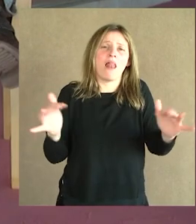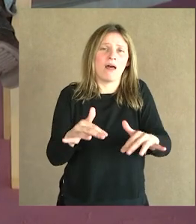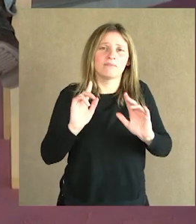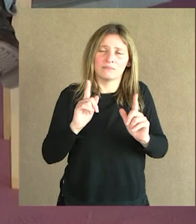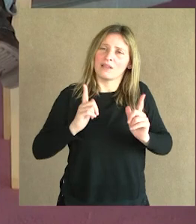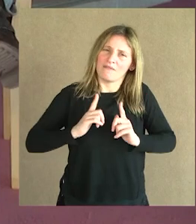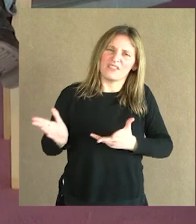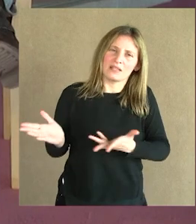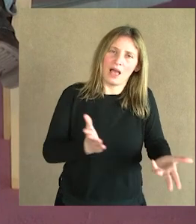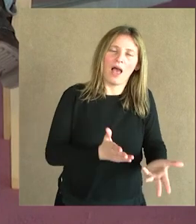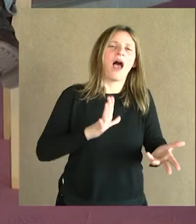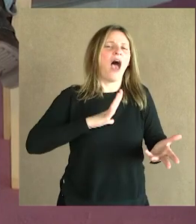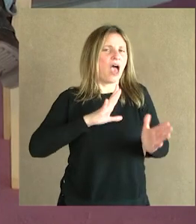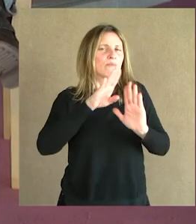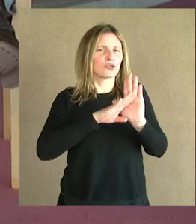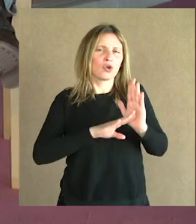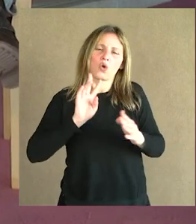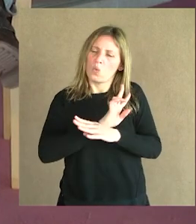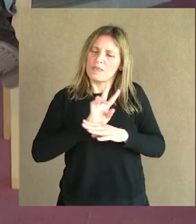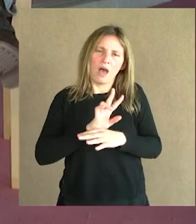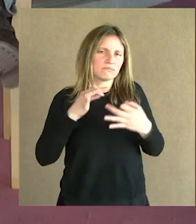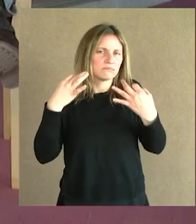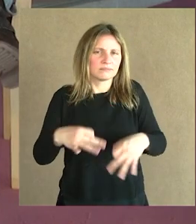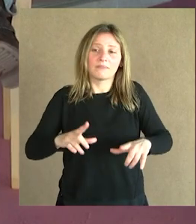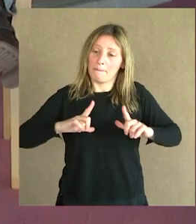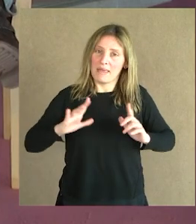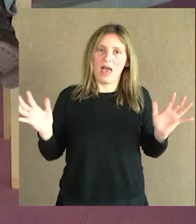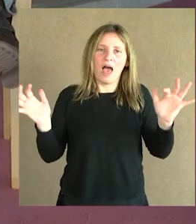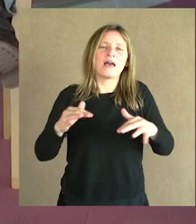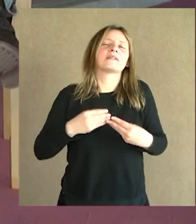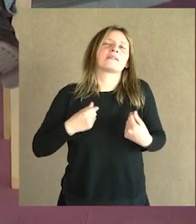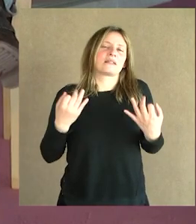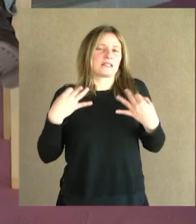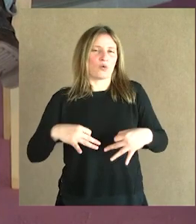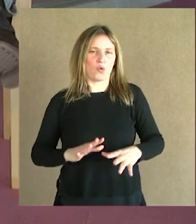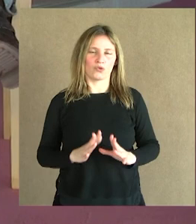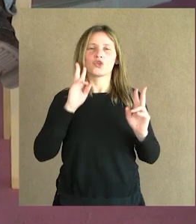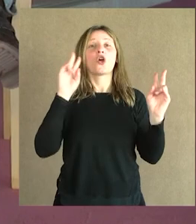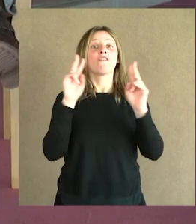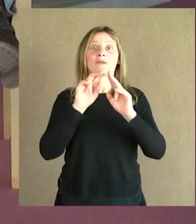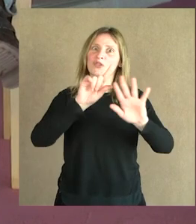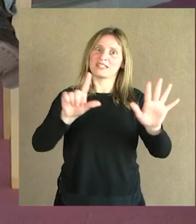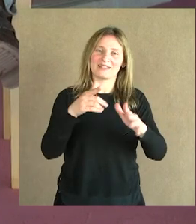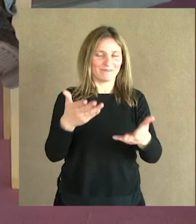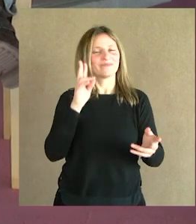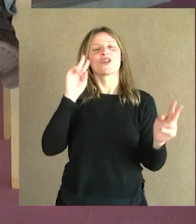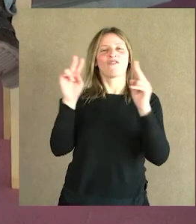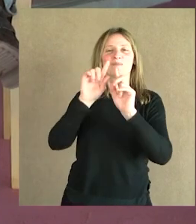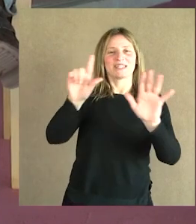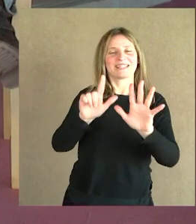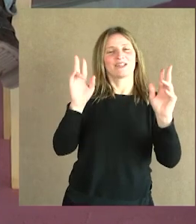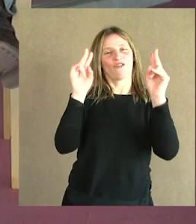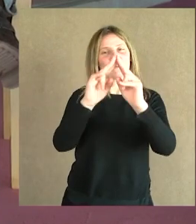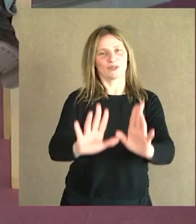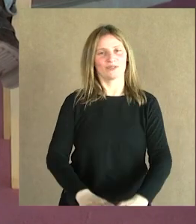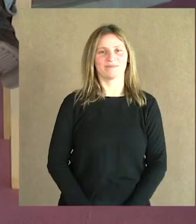auditorio tiene todos los cuidados y los protocolos para esperarlos y que se sientan seguros. Nos vemos el 17, Juan. Nos vemos el 17. Nos